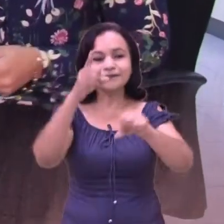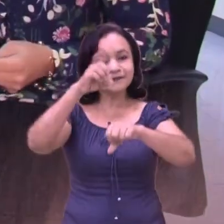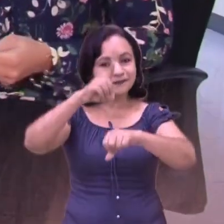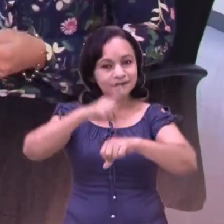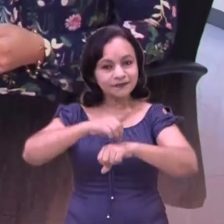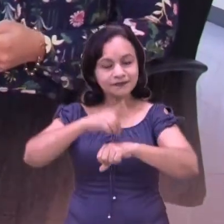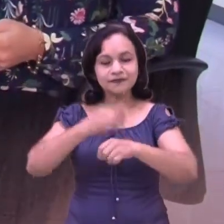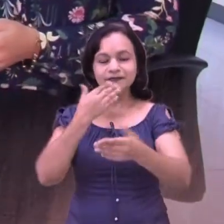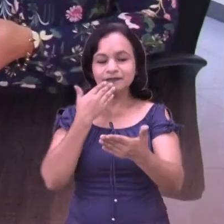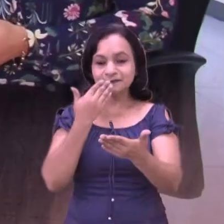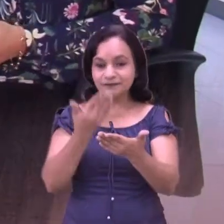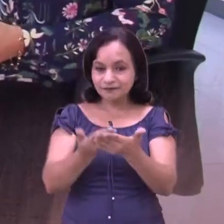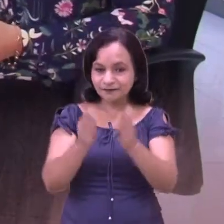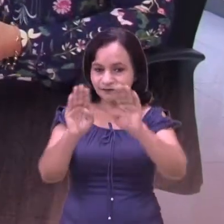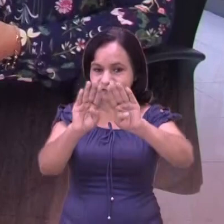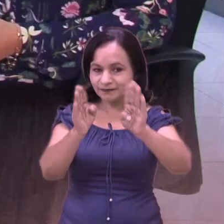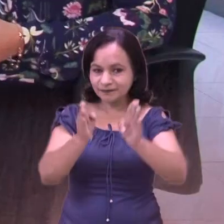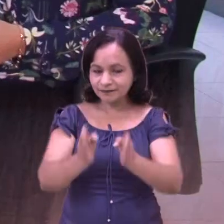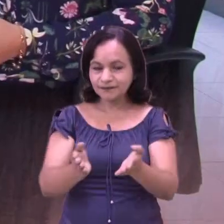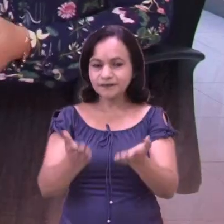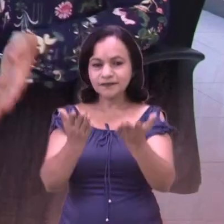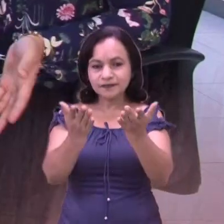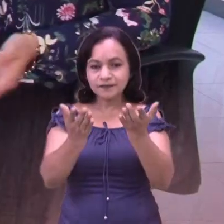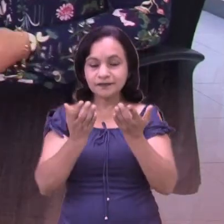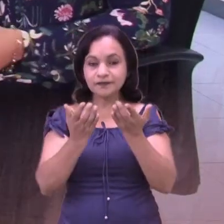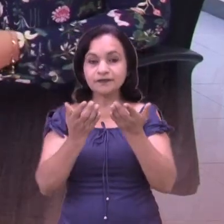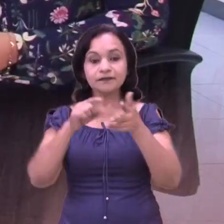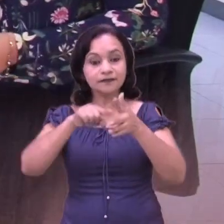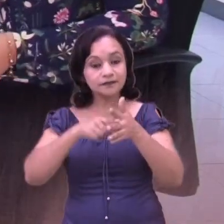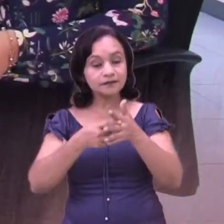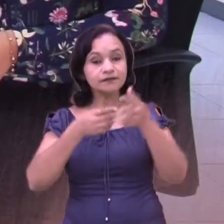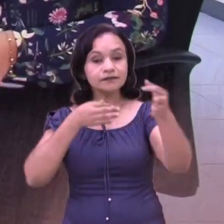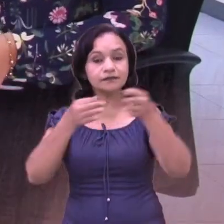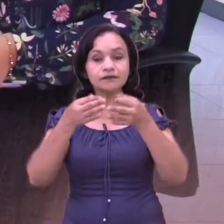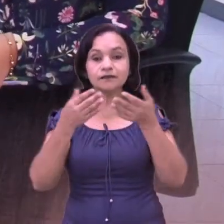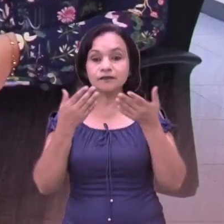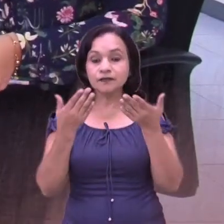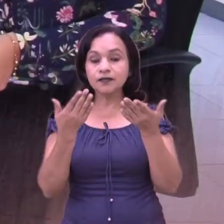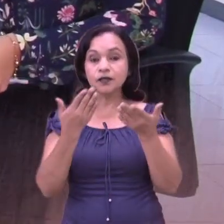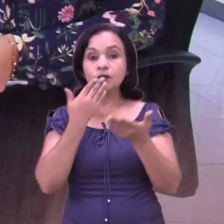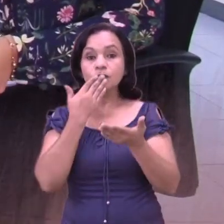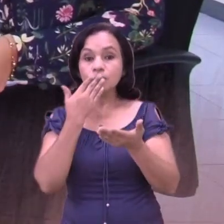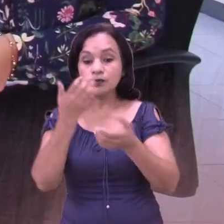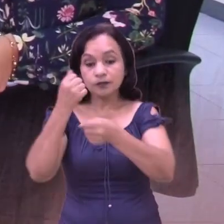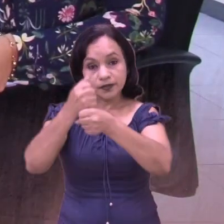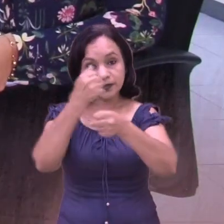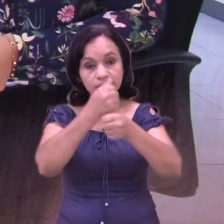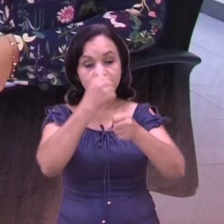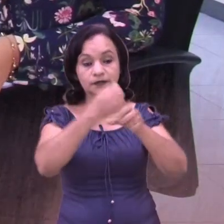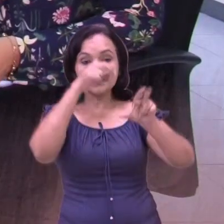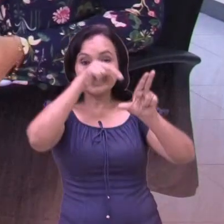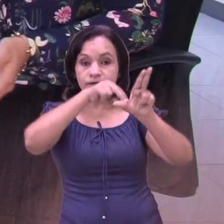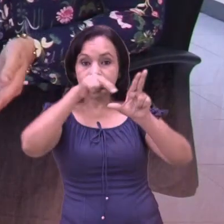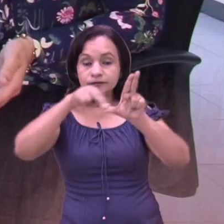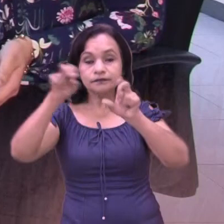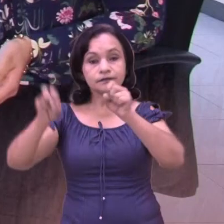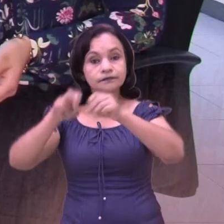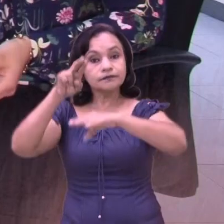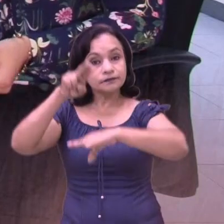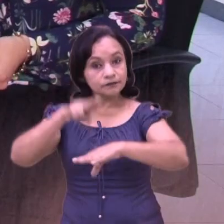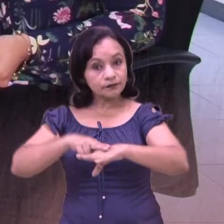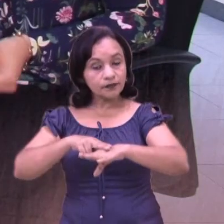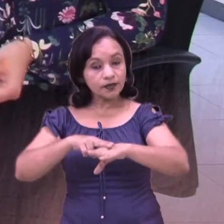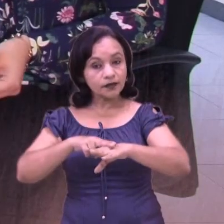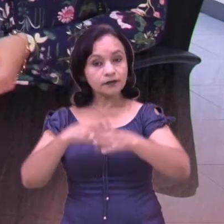doctor González. Gracias Axelio. Quisiéramos iniciar destacando los logros del SINAPRED desde la parte